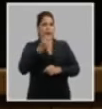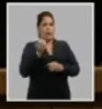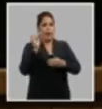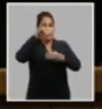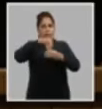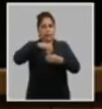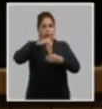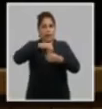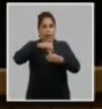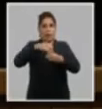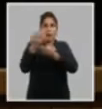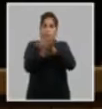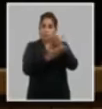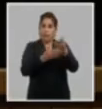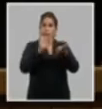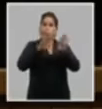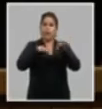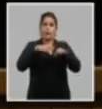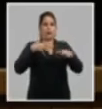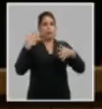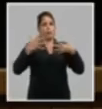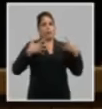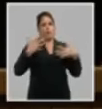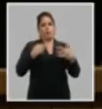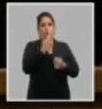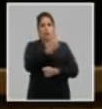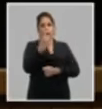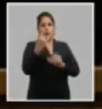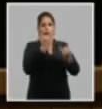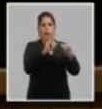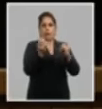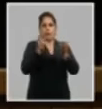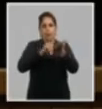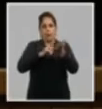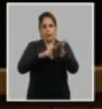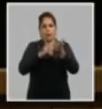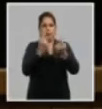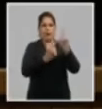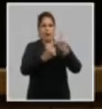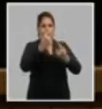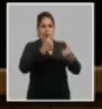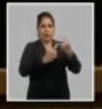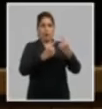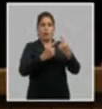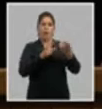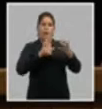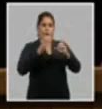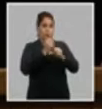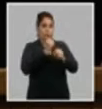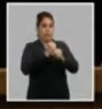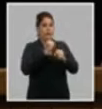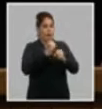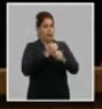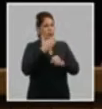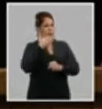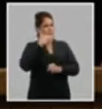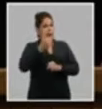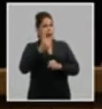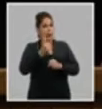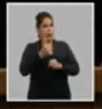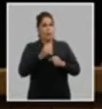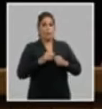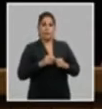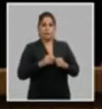integralidad de acuerdo a las motivaciones e intereses de sus miembros desarrollar estrategias más efectivas y